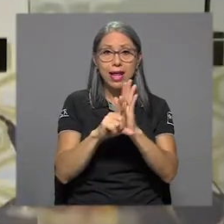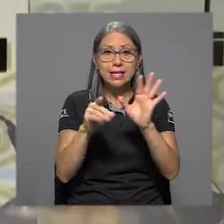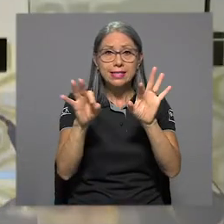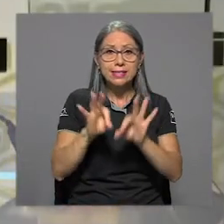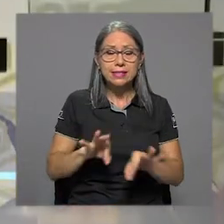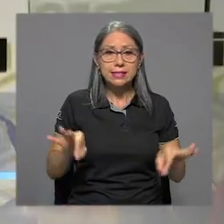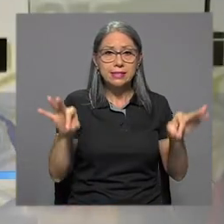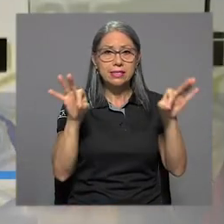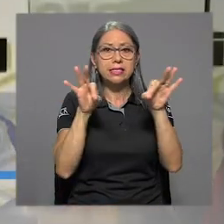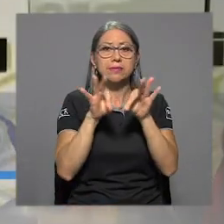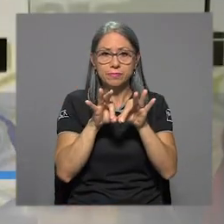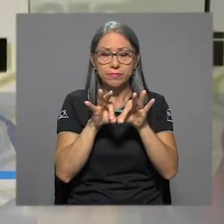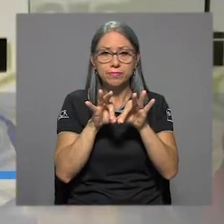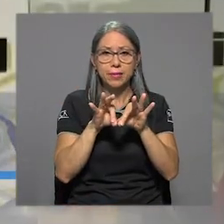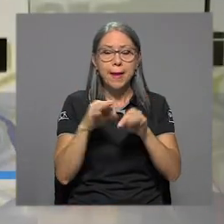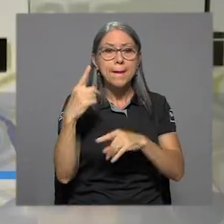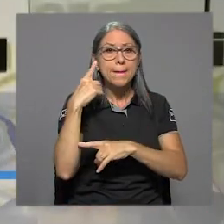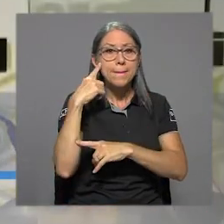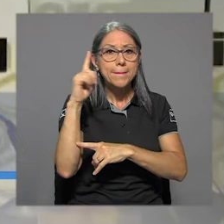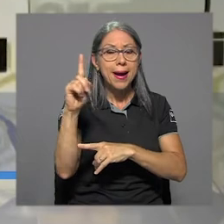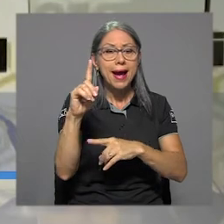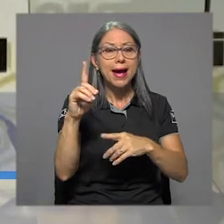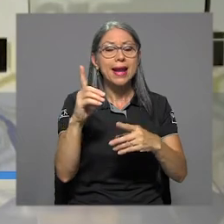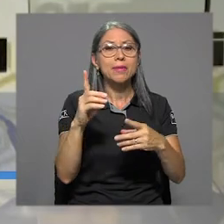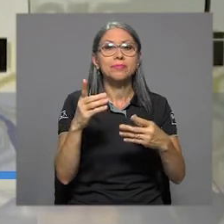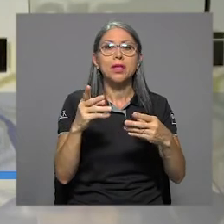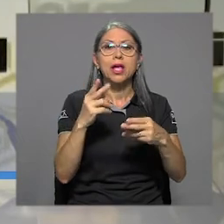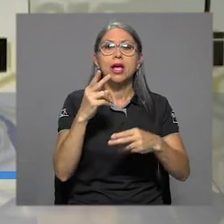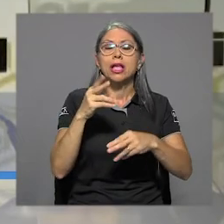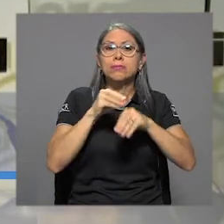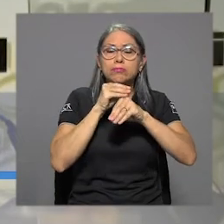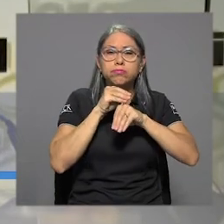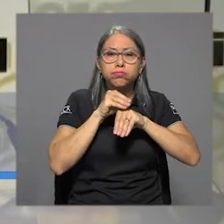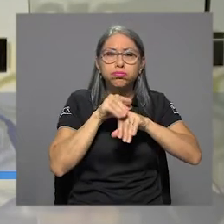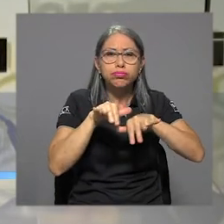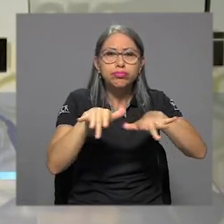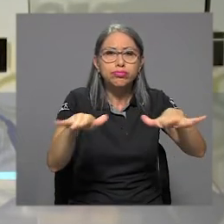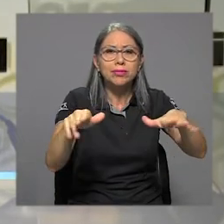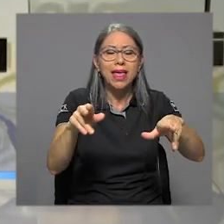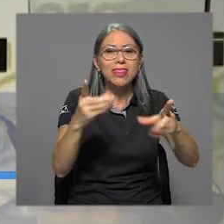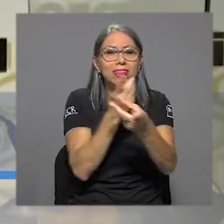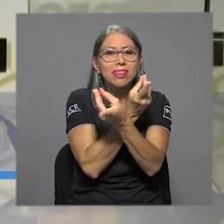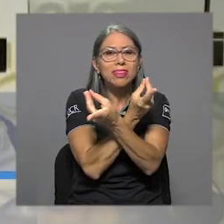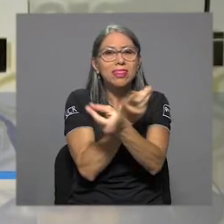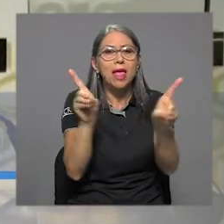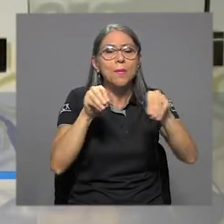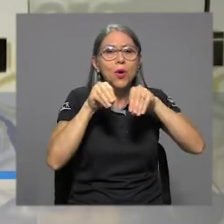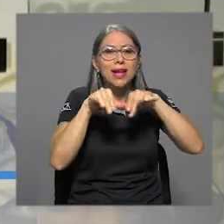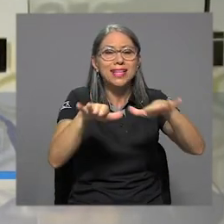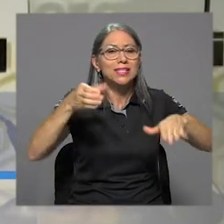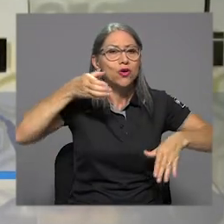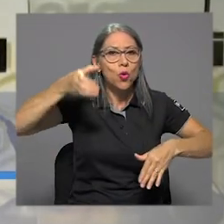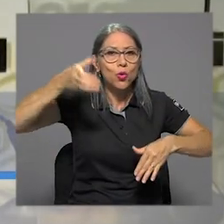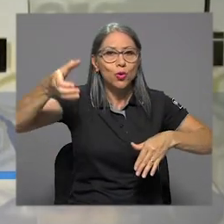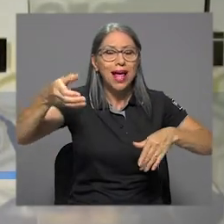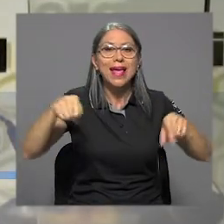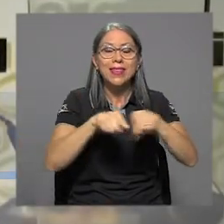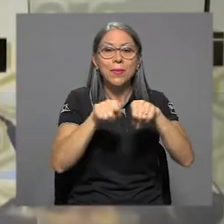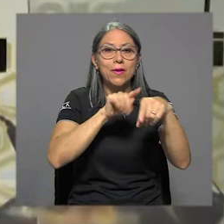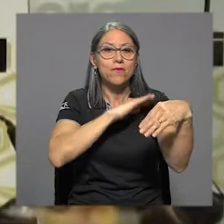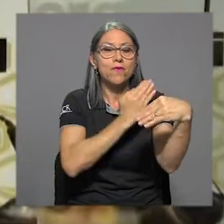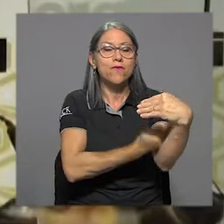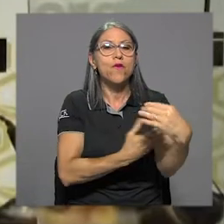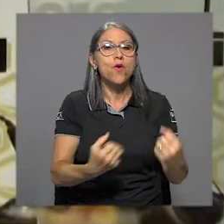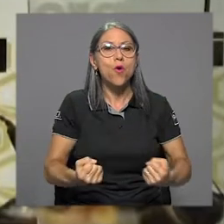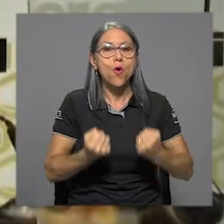es un proyecto de ley importante, importante para la democratización de la cultura y para